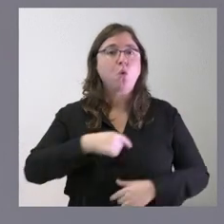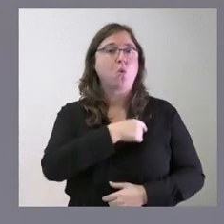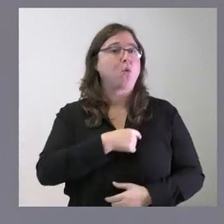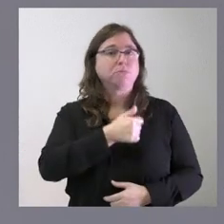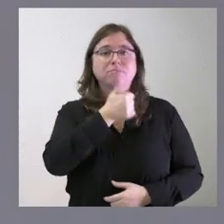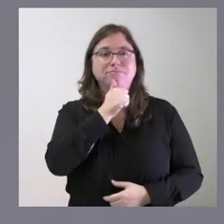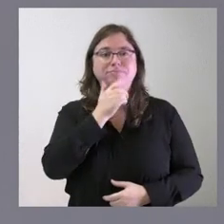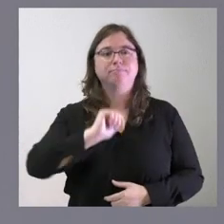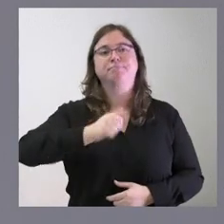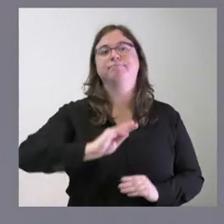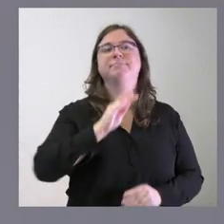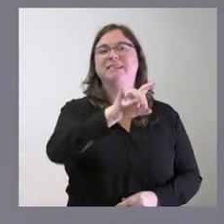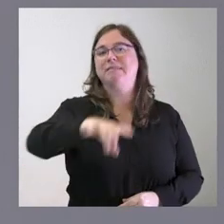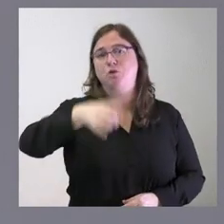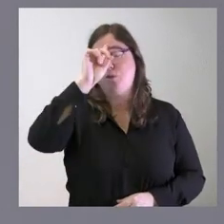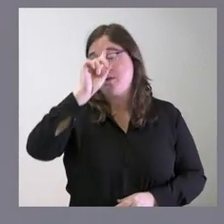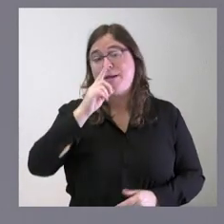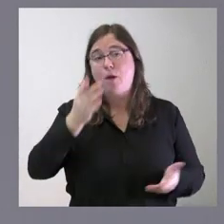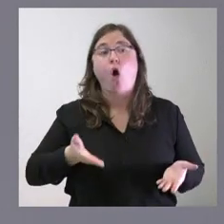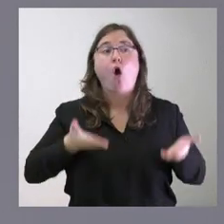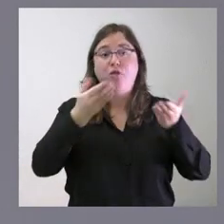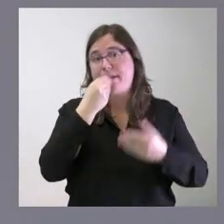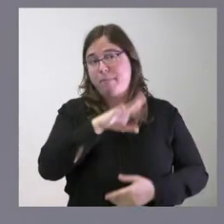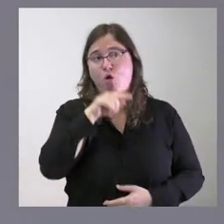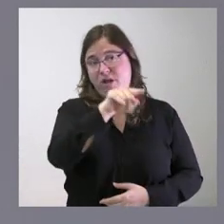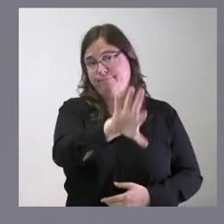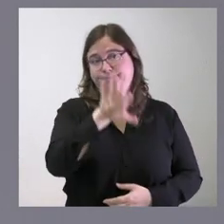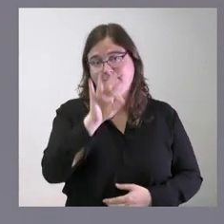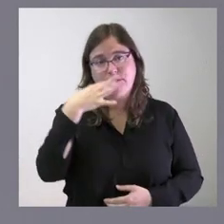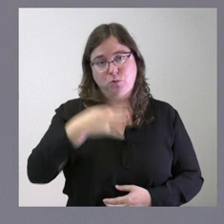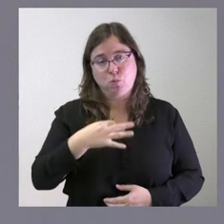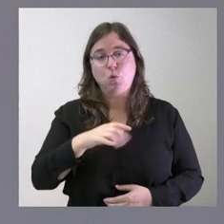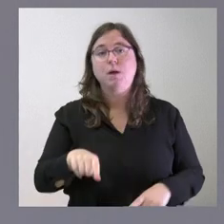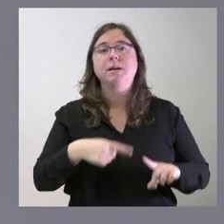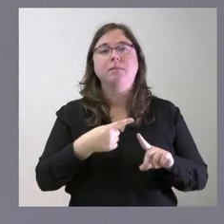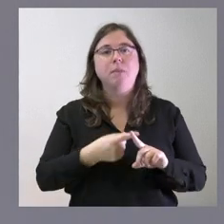sabe quién es el adjudicatario el que presente seguro la mejor oferta y lo segundo que